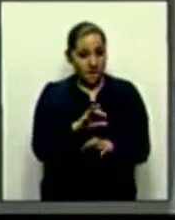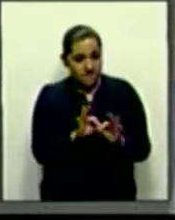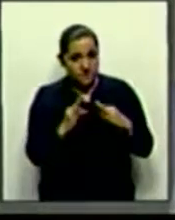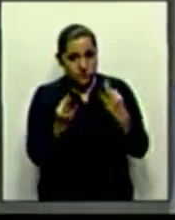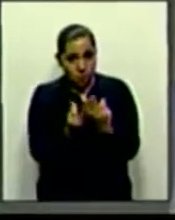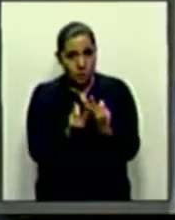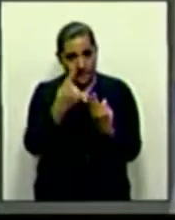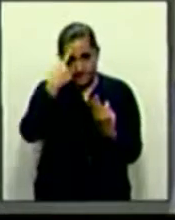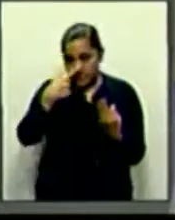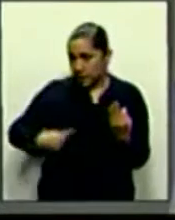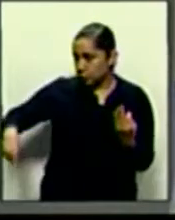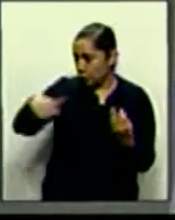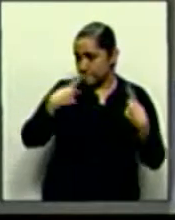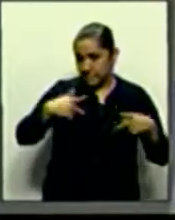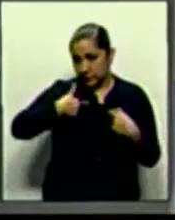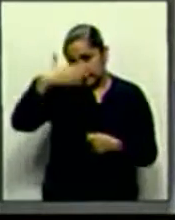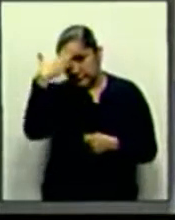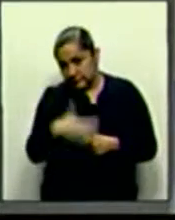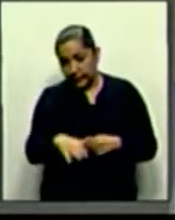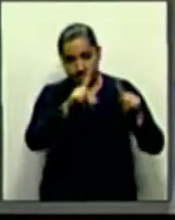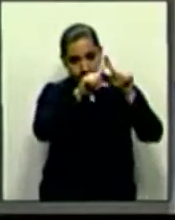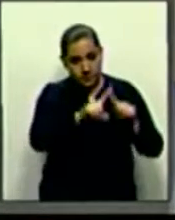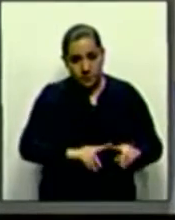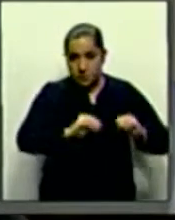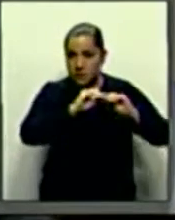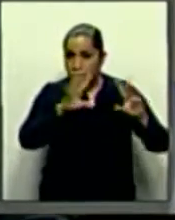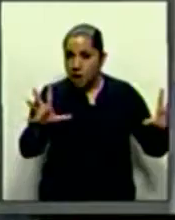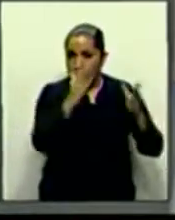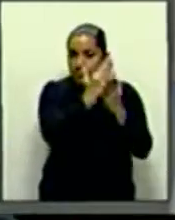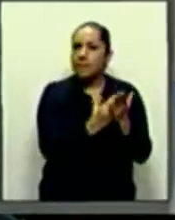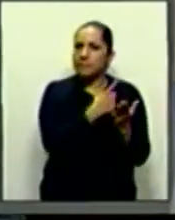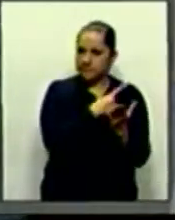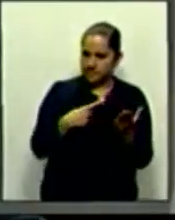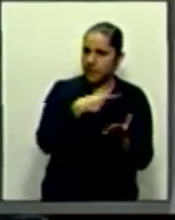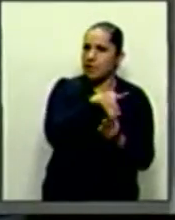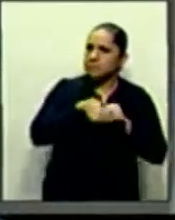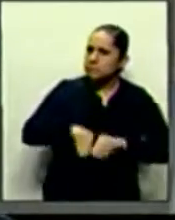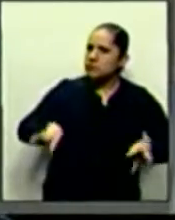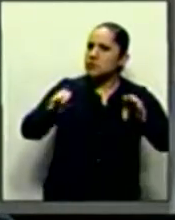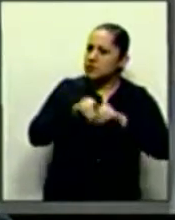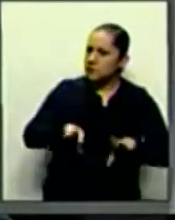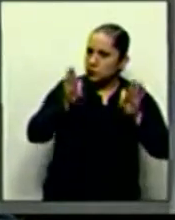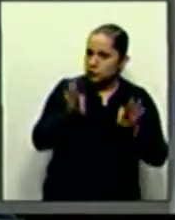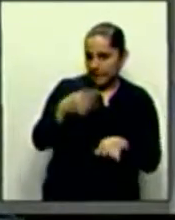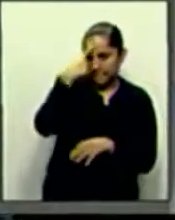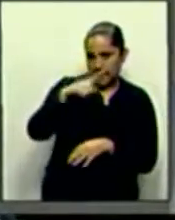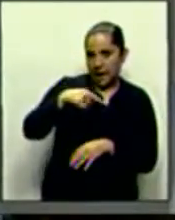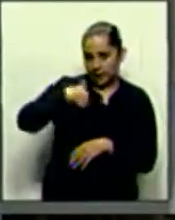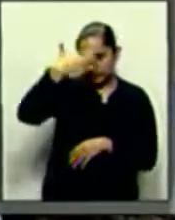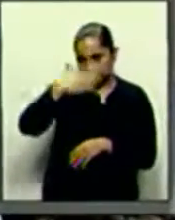sociedad evalúe si el SAT está cumpliendo correctamente con la atribución de recaudar